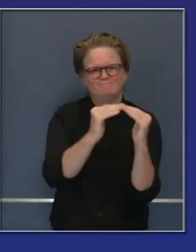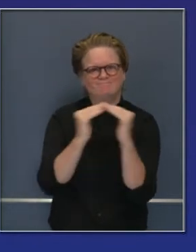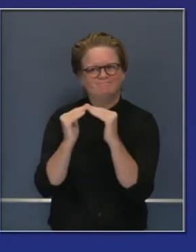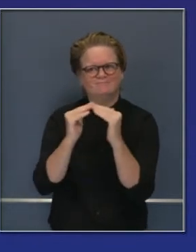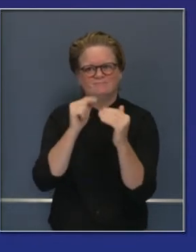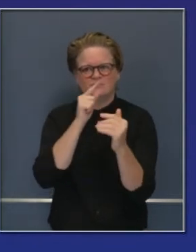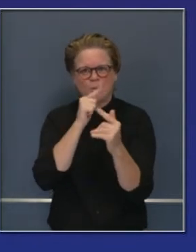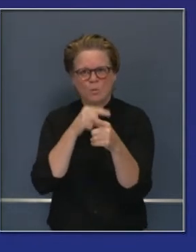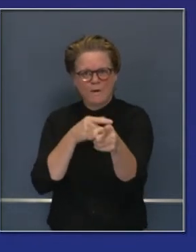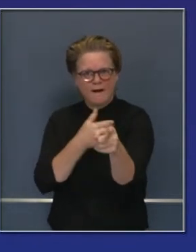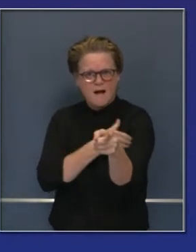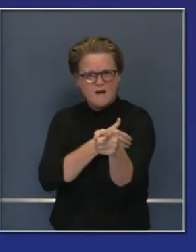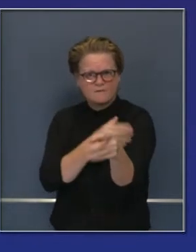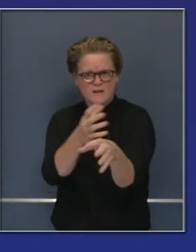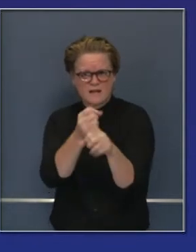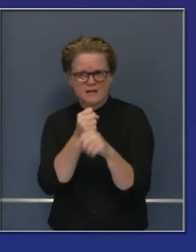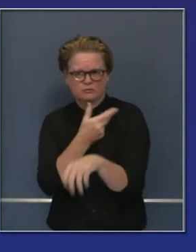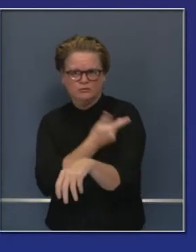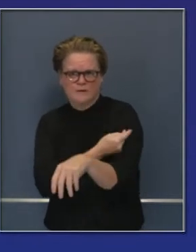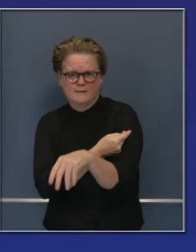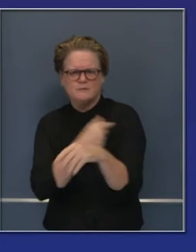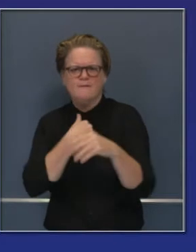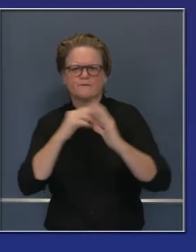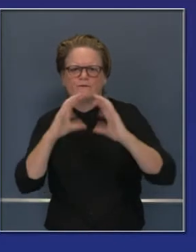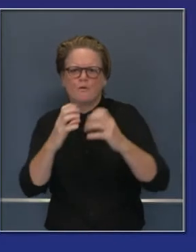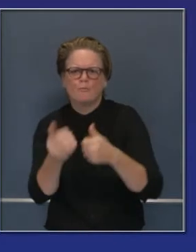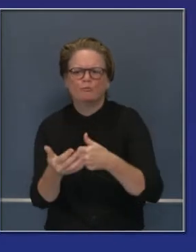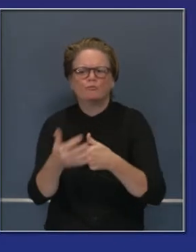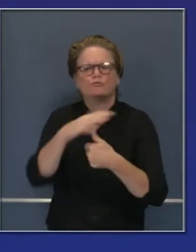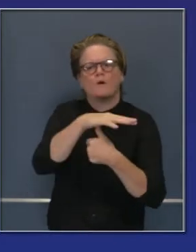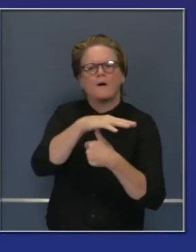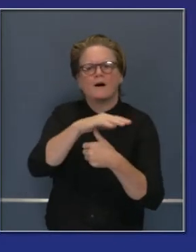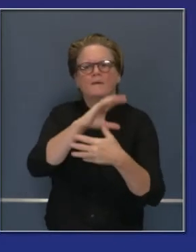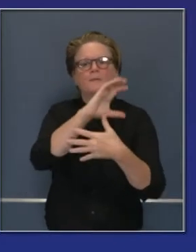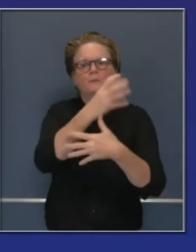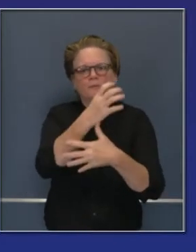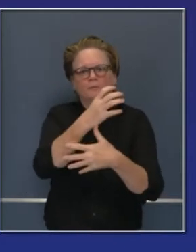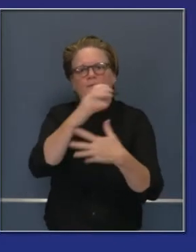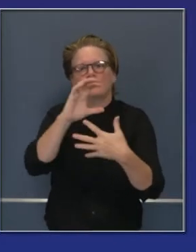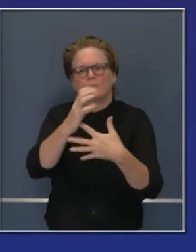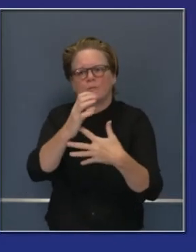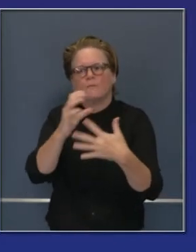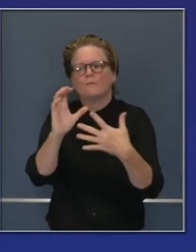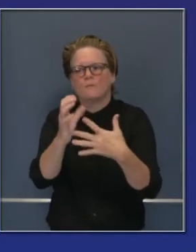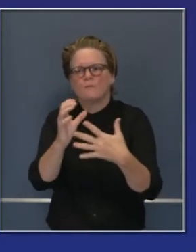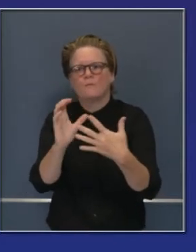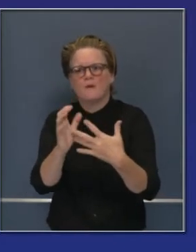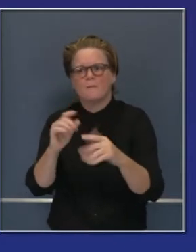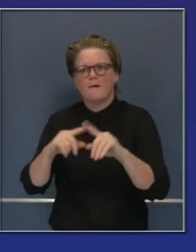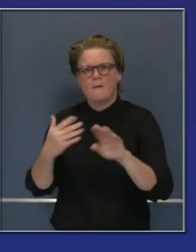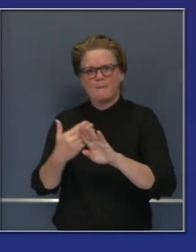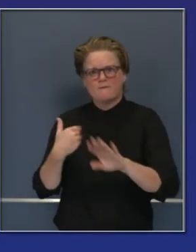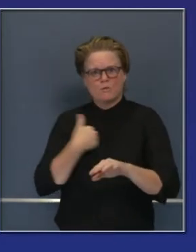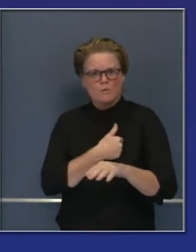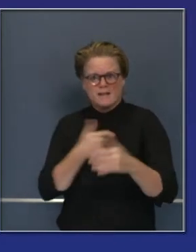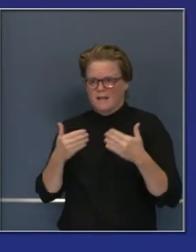de que aquellos que tienen esta prioridad, la mayor necesidad, reciban la vacuna.